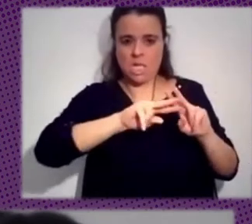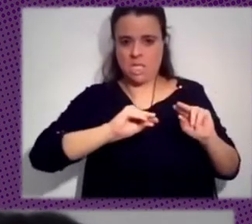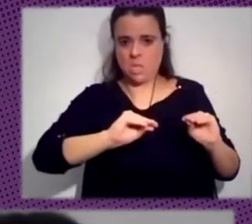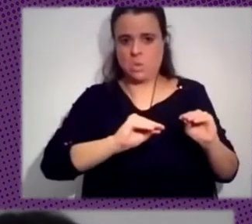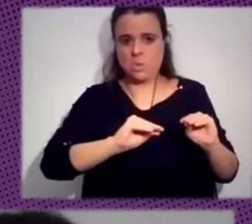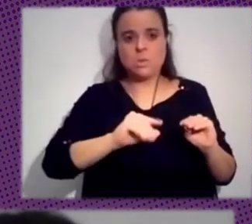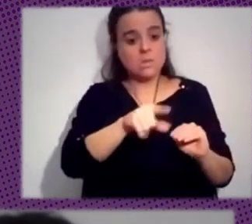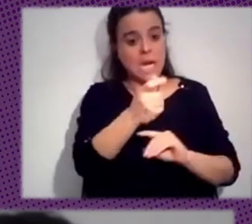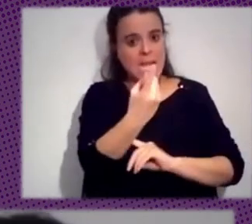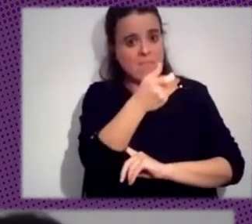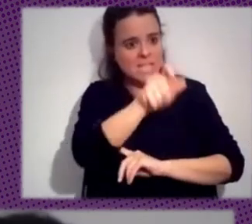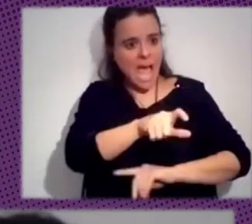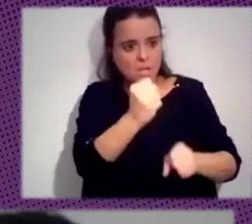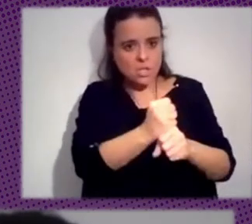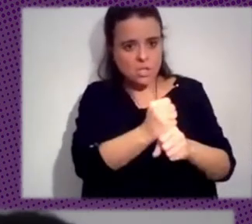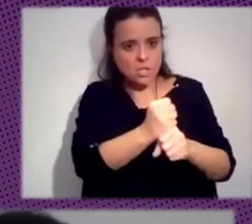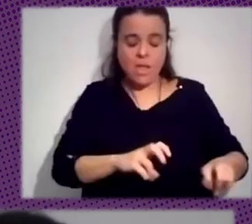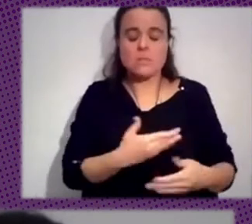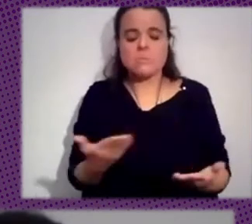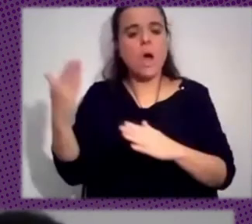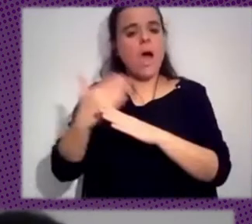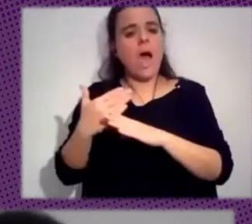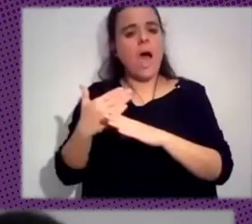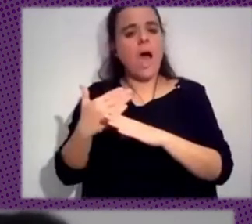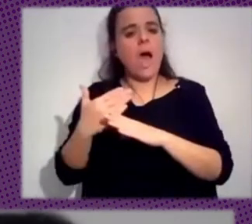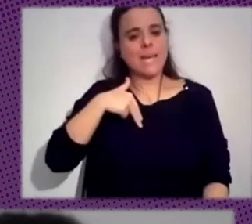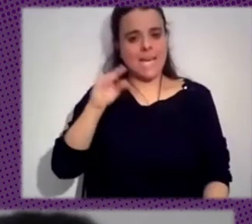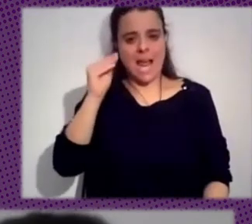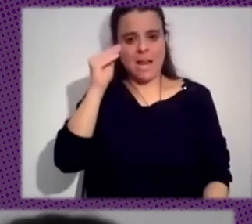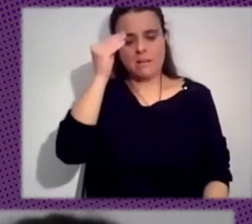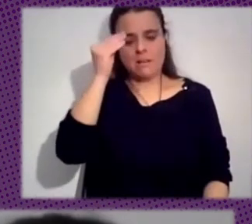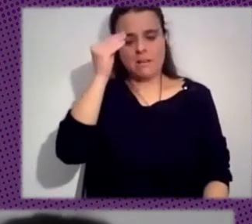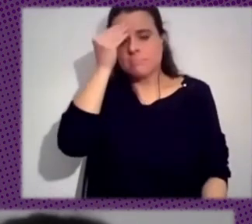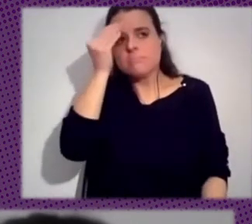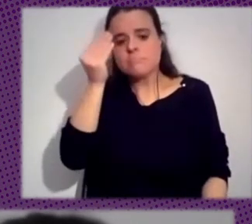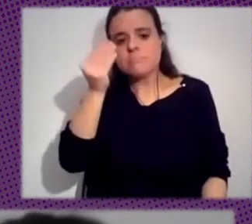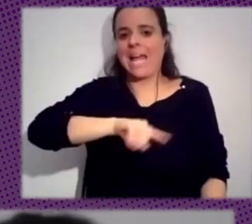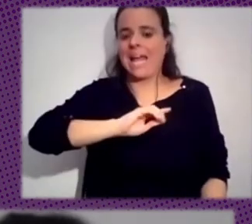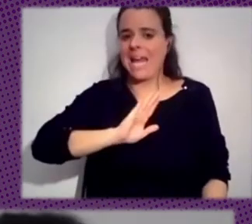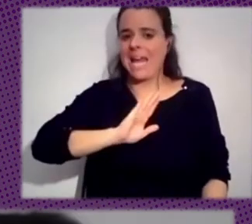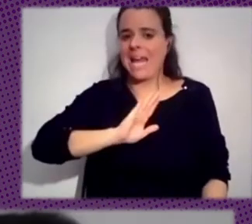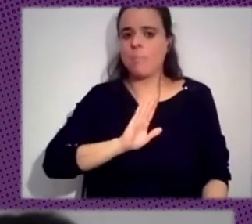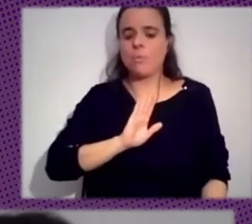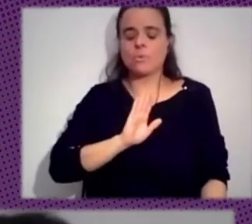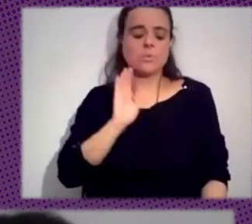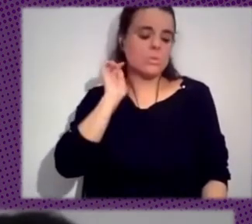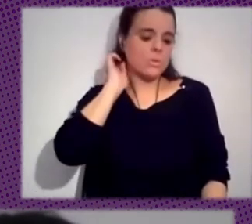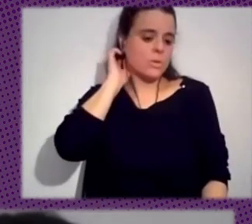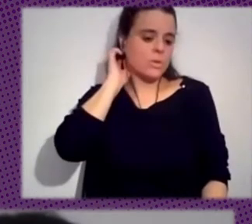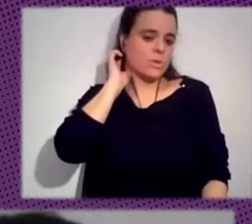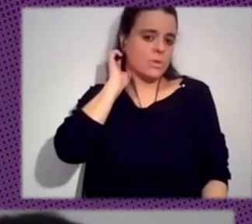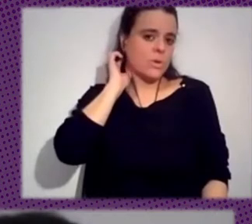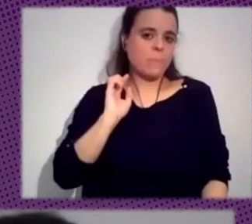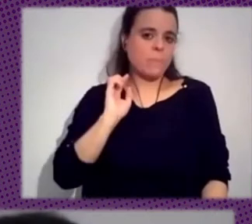investigadores. Pero a nivel general creo que creemos, desde no le dices casito, que no